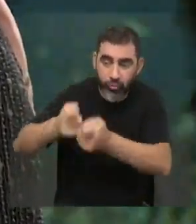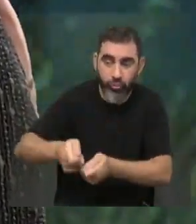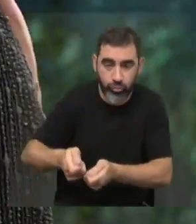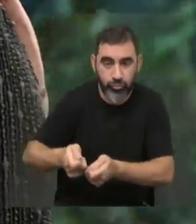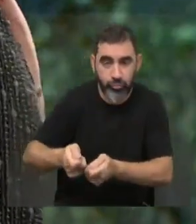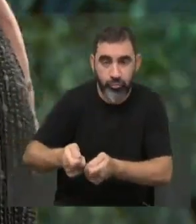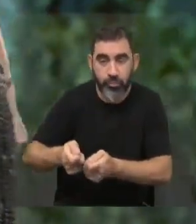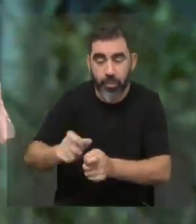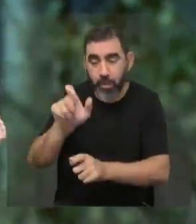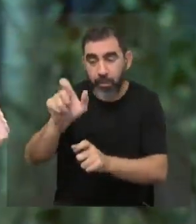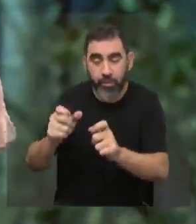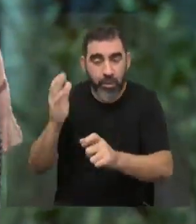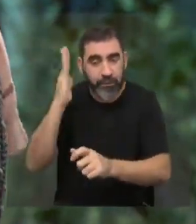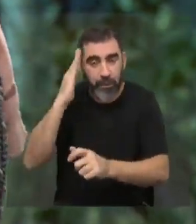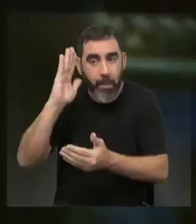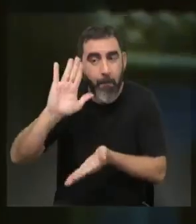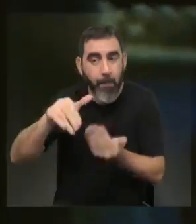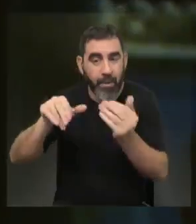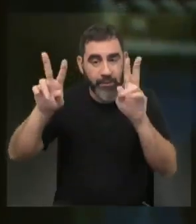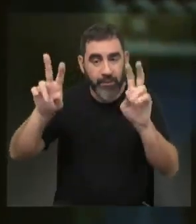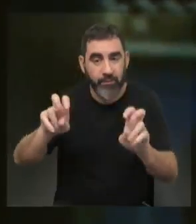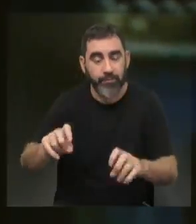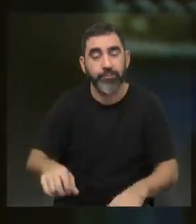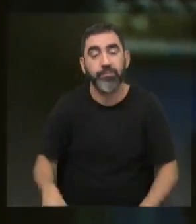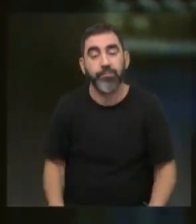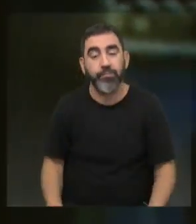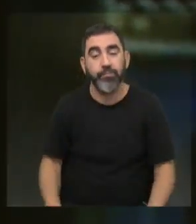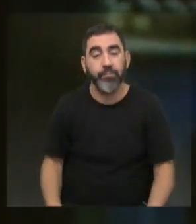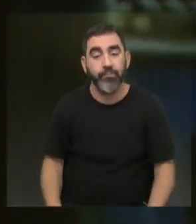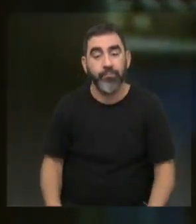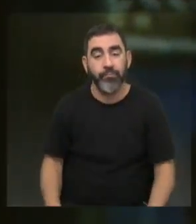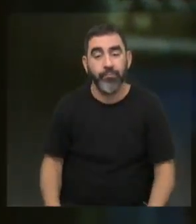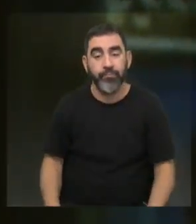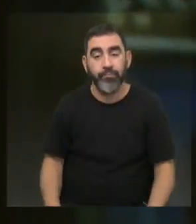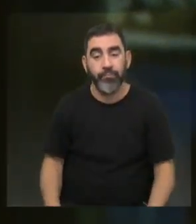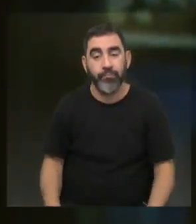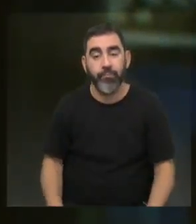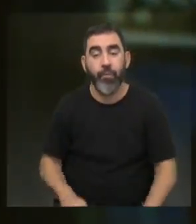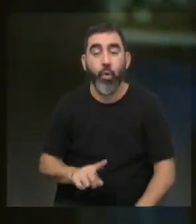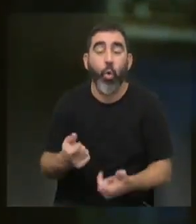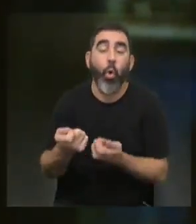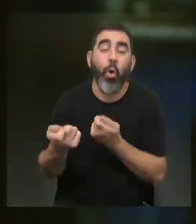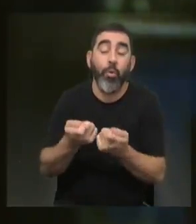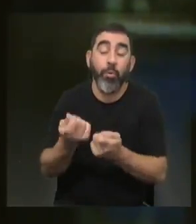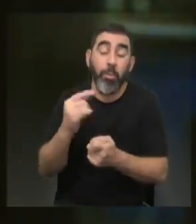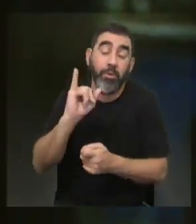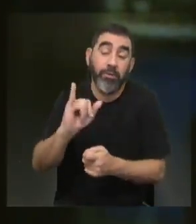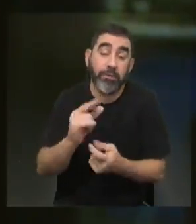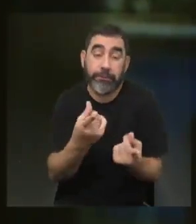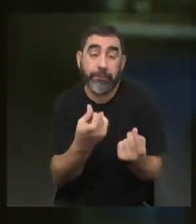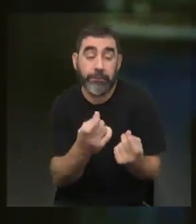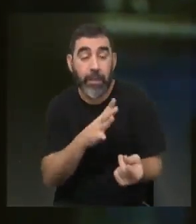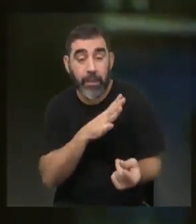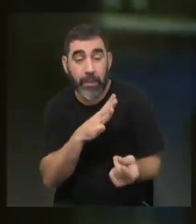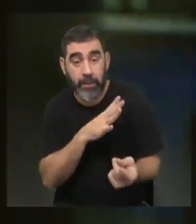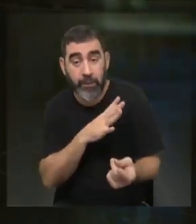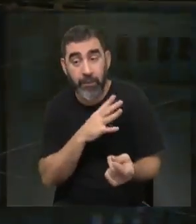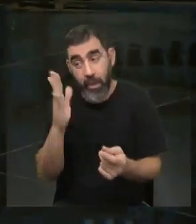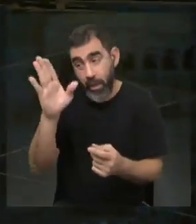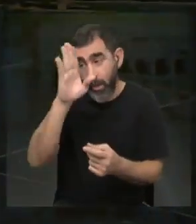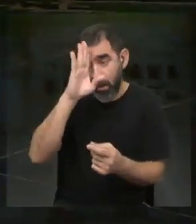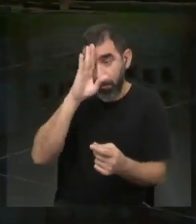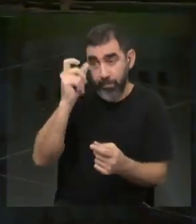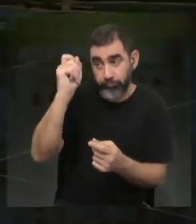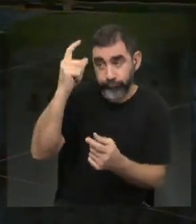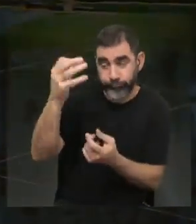más personas formadas en el tema. Claro, es hay un tema también, no es un negocio, pero de oferta y demanda. O sea, quienes se capacitan,